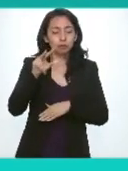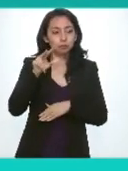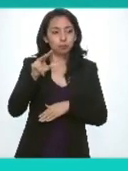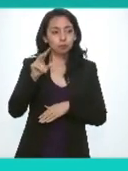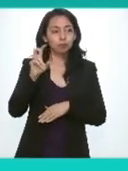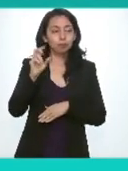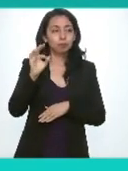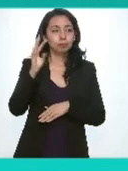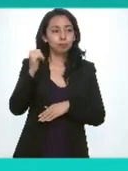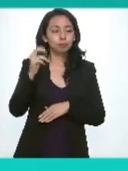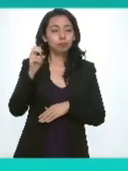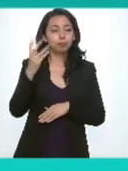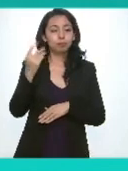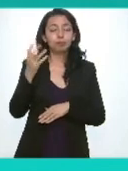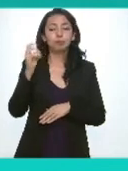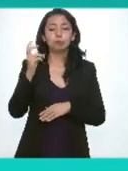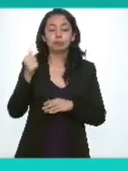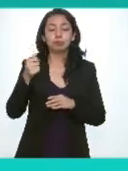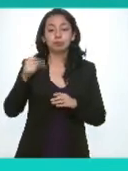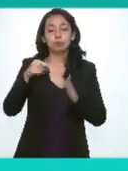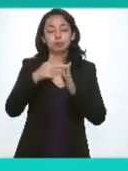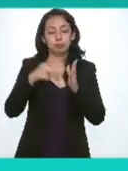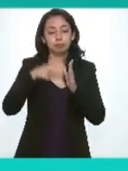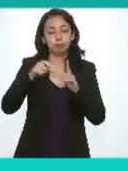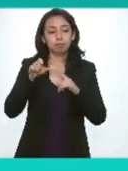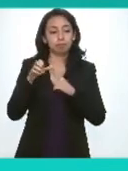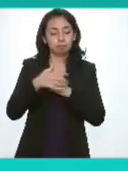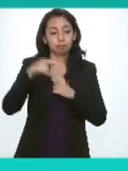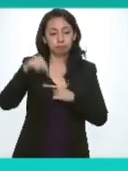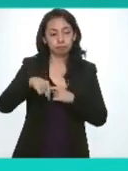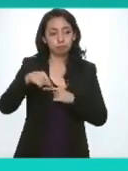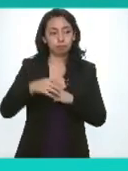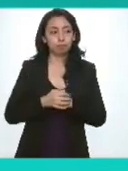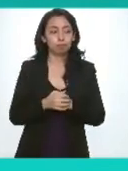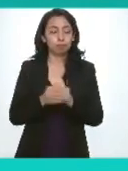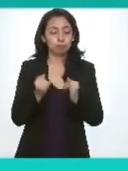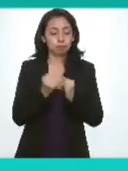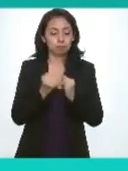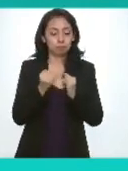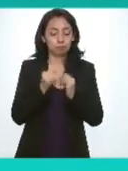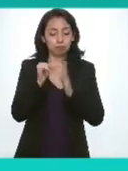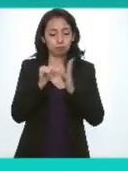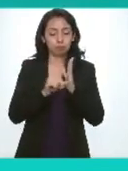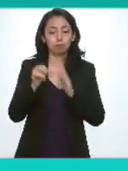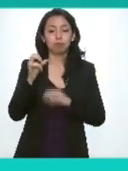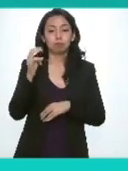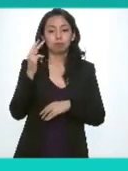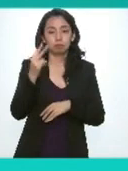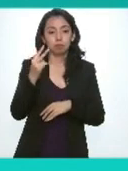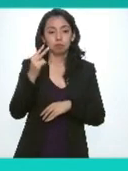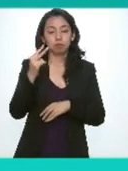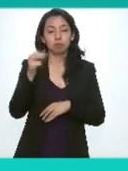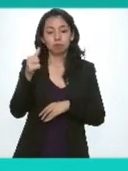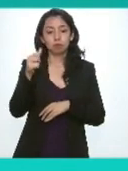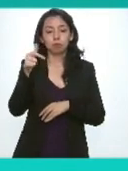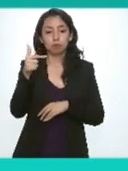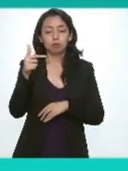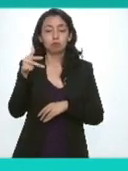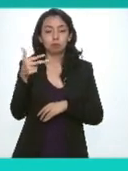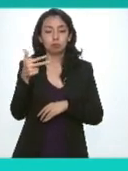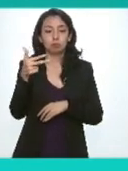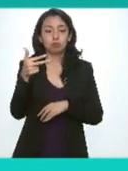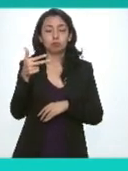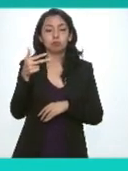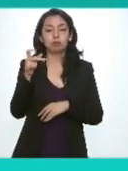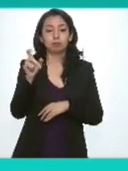cuarenta y cuatro y cuarenta seis del reglamento de este consejo así como de los artículos dos once once doce